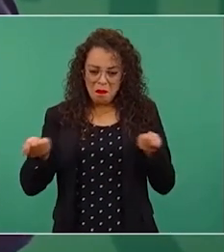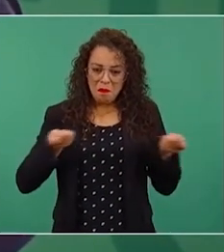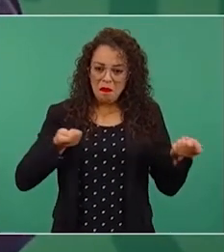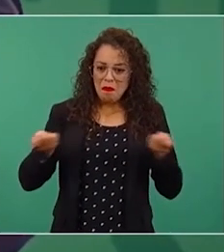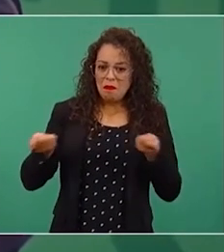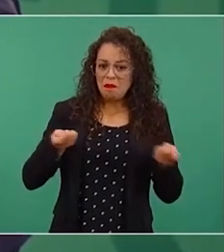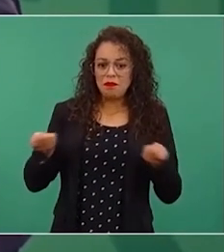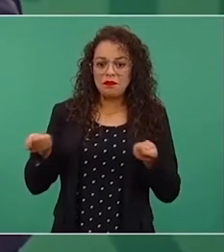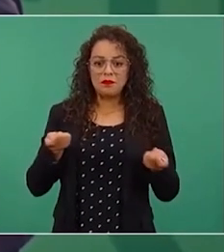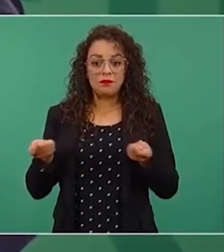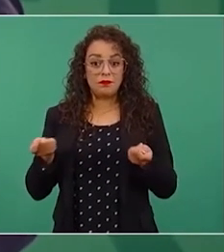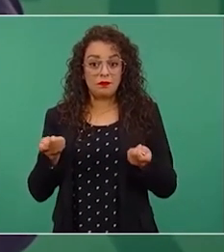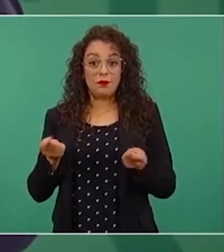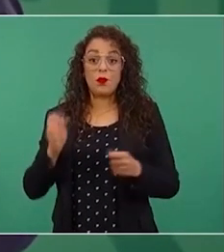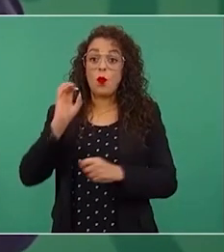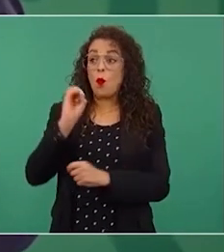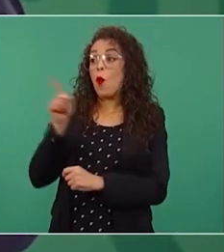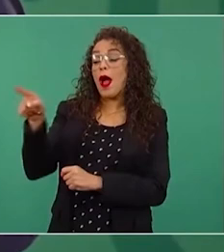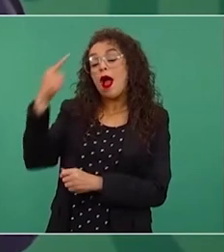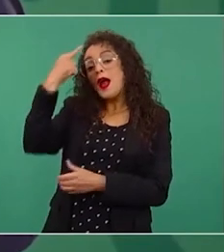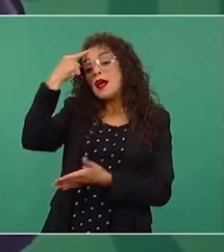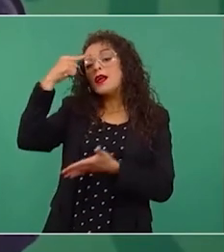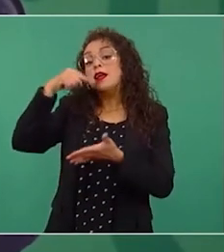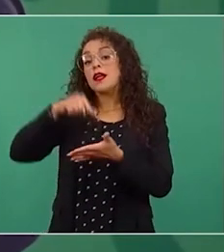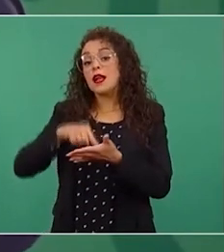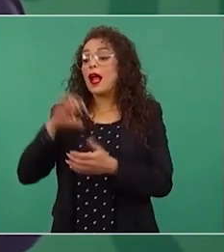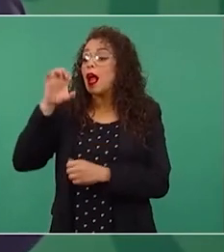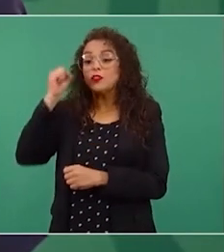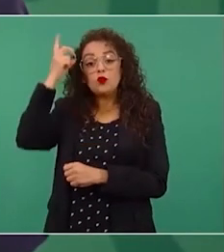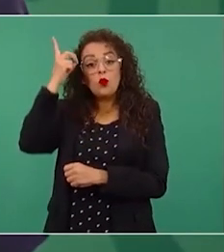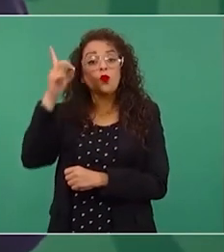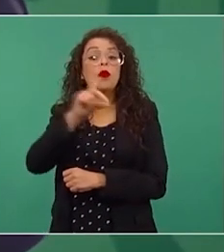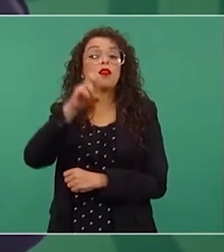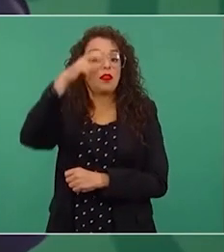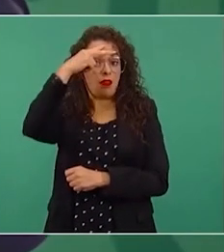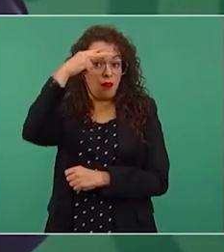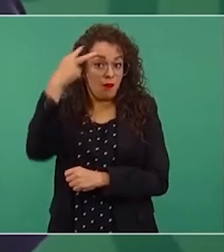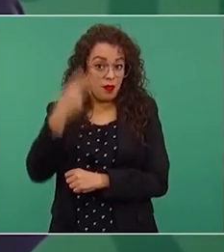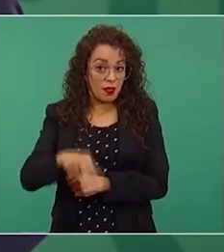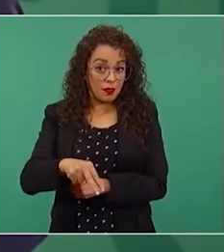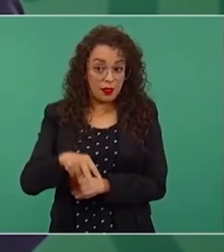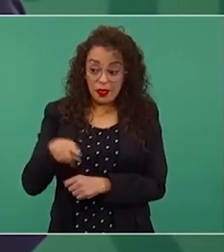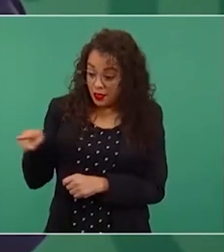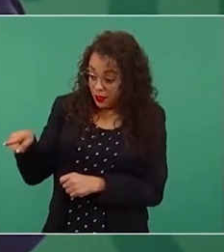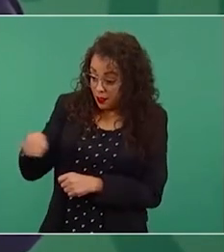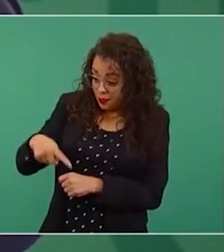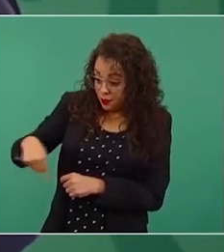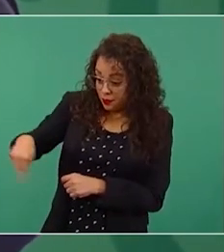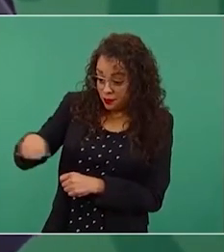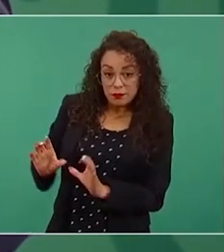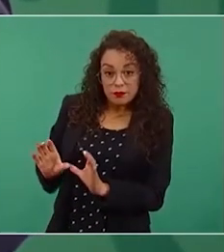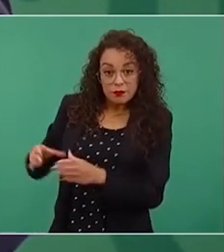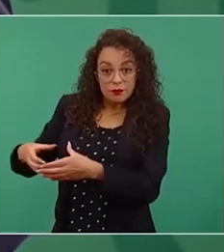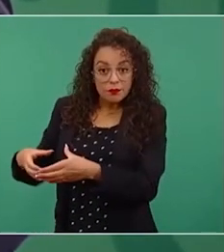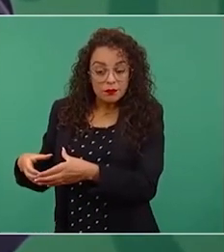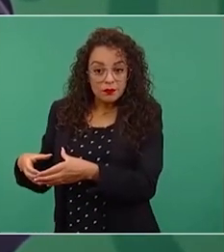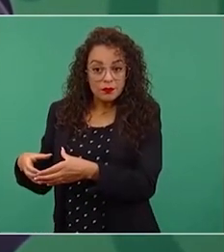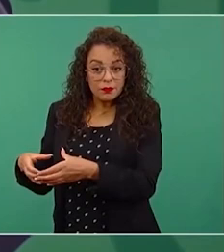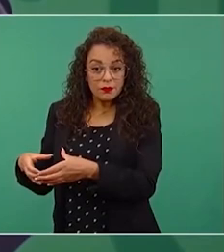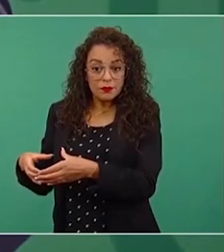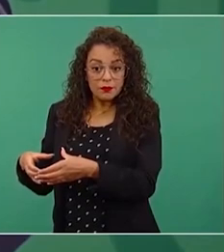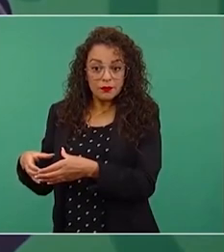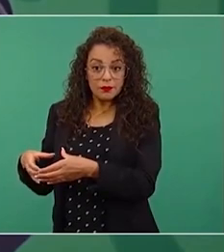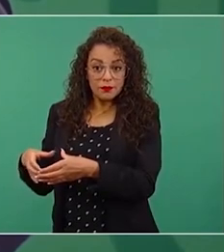O se creían los dueños de México. Entonces, ese grupo, esa oligarquía,